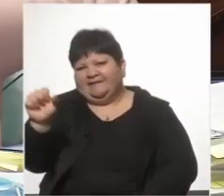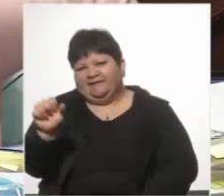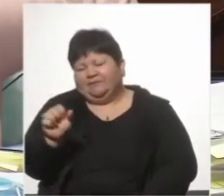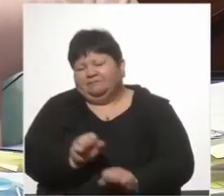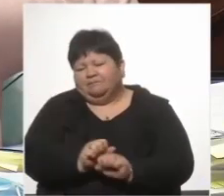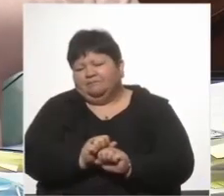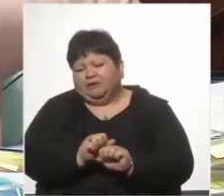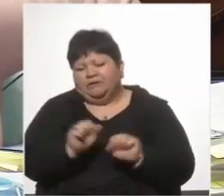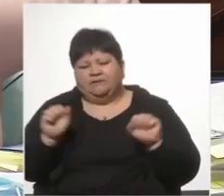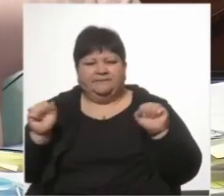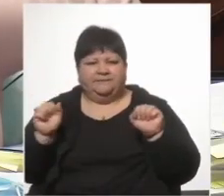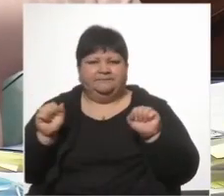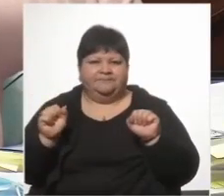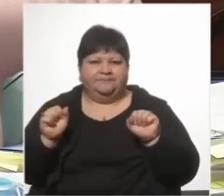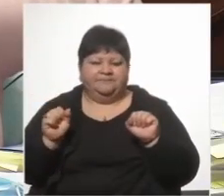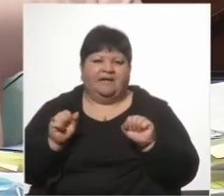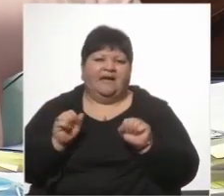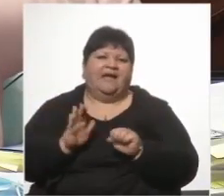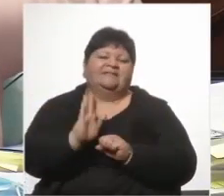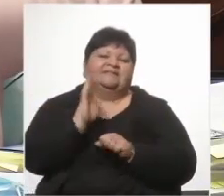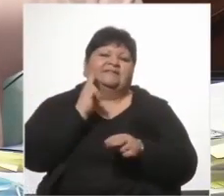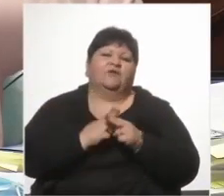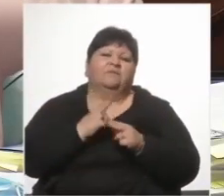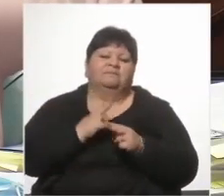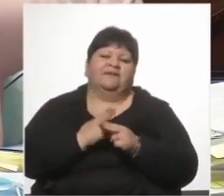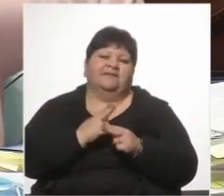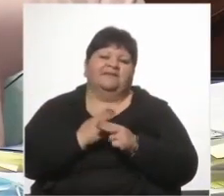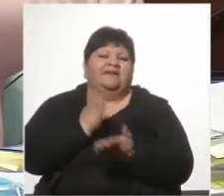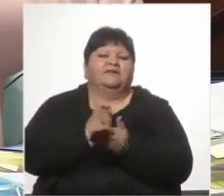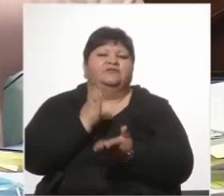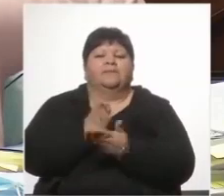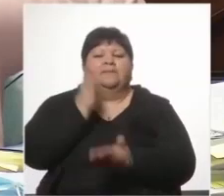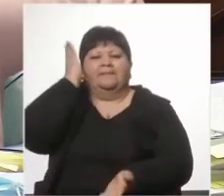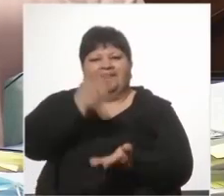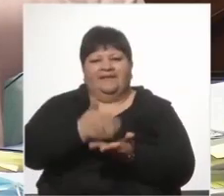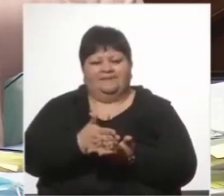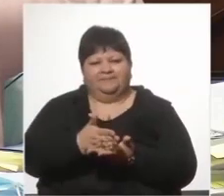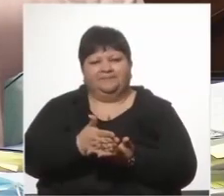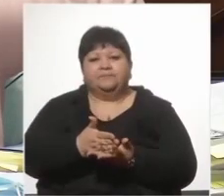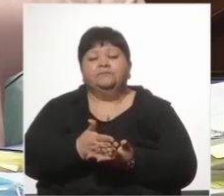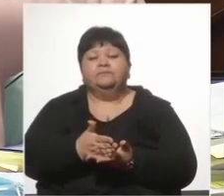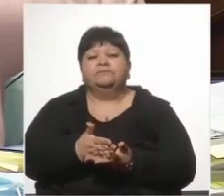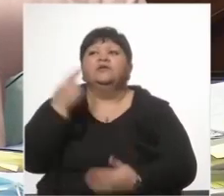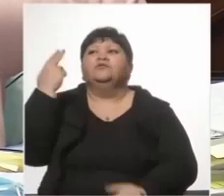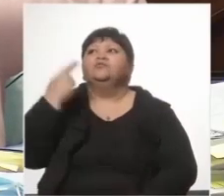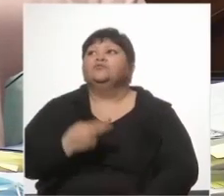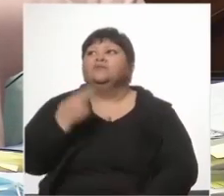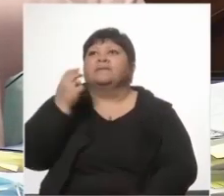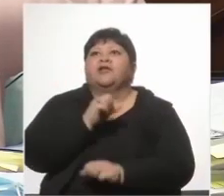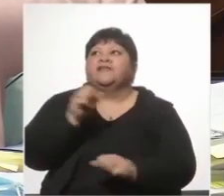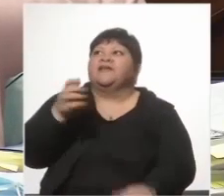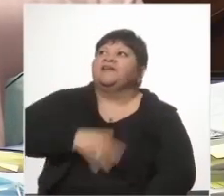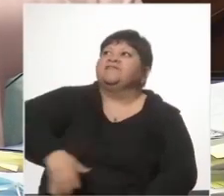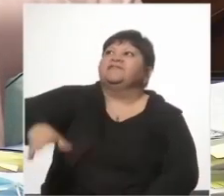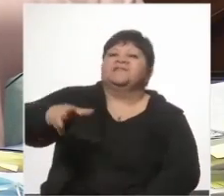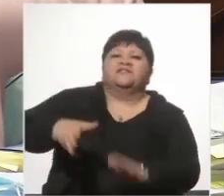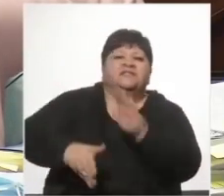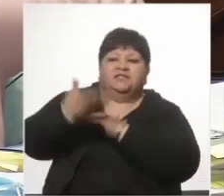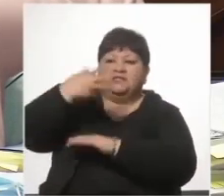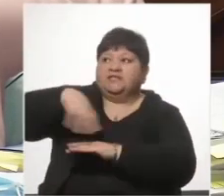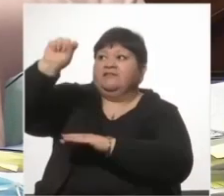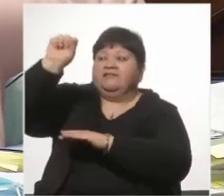imposible así se llaman derecho penal porque él no podía nunca ir a la justicia penal